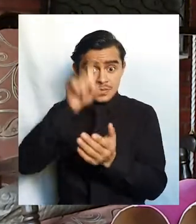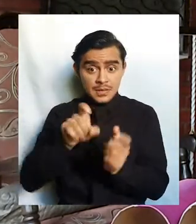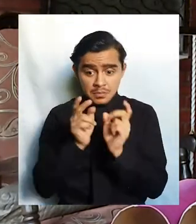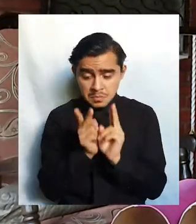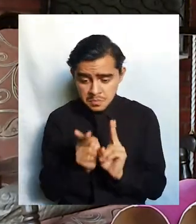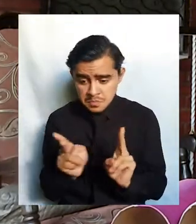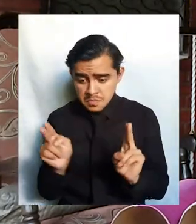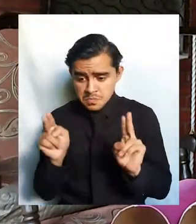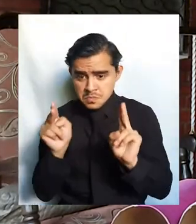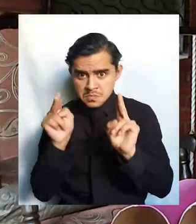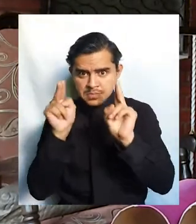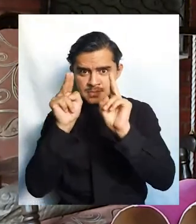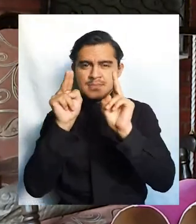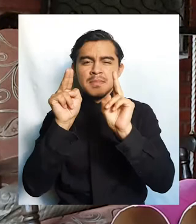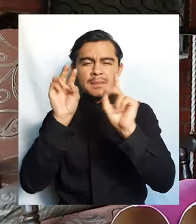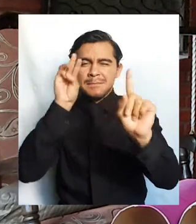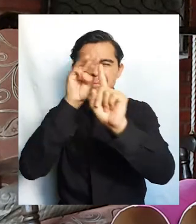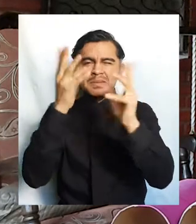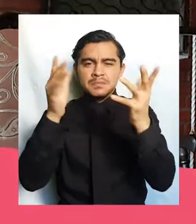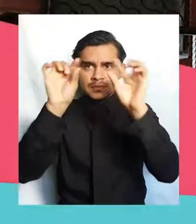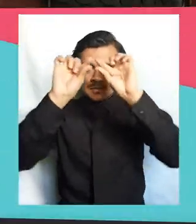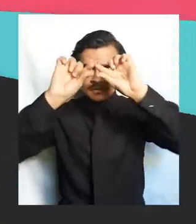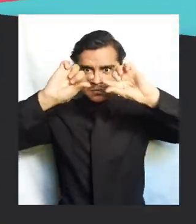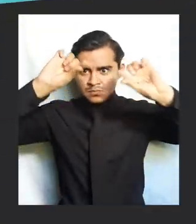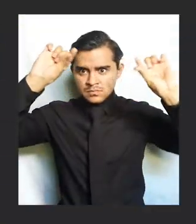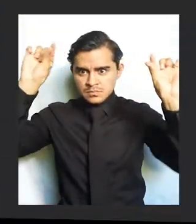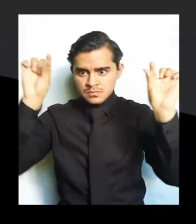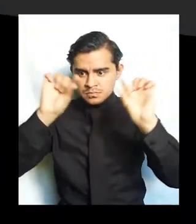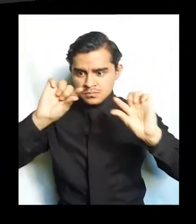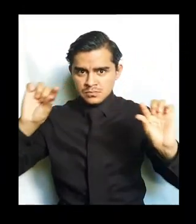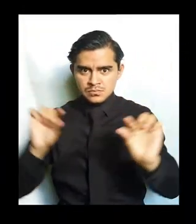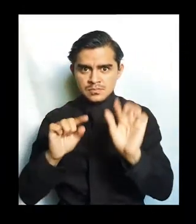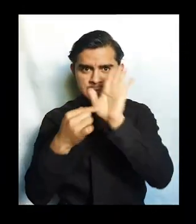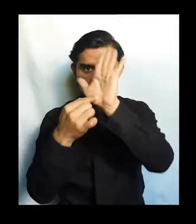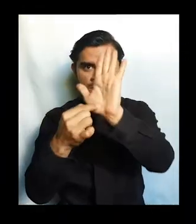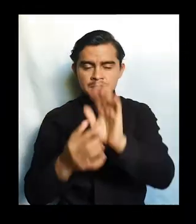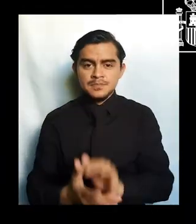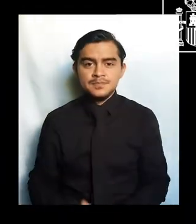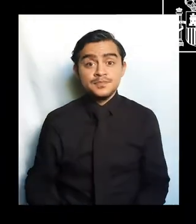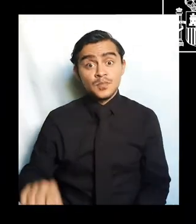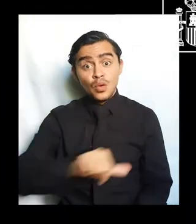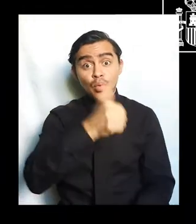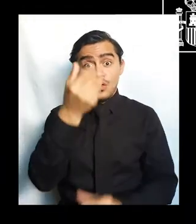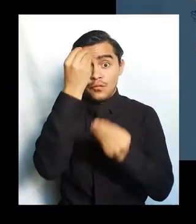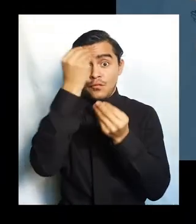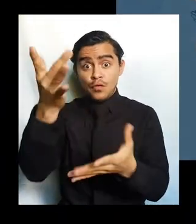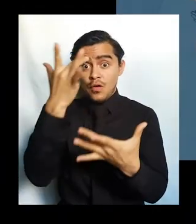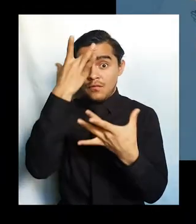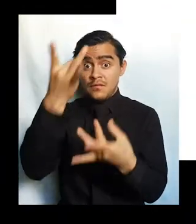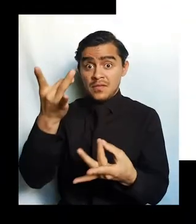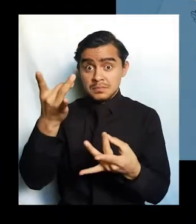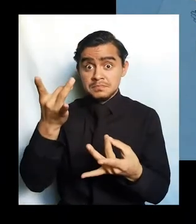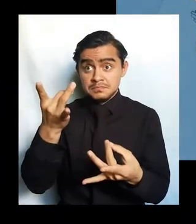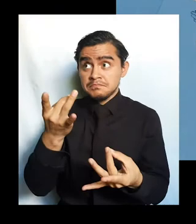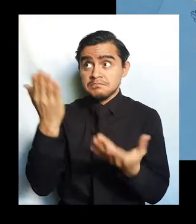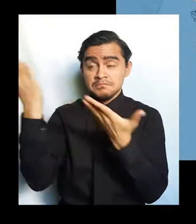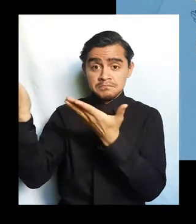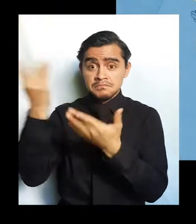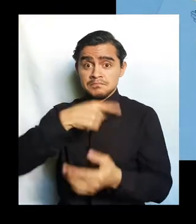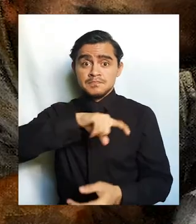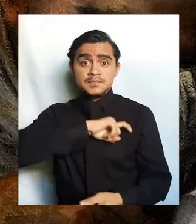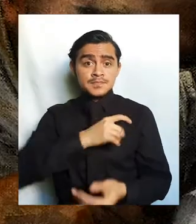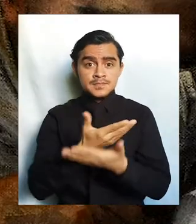para poder hacerle bordes y que el papel también destaque. Otro dato curioso acerca de esta hermosa nación